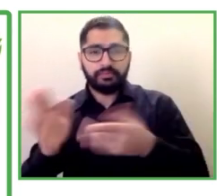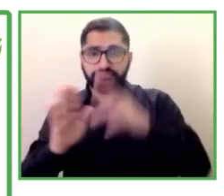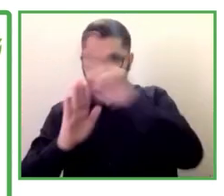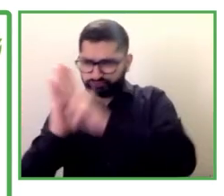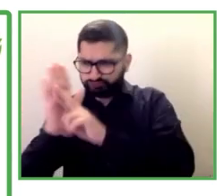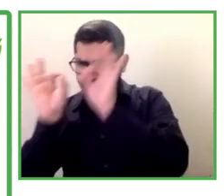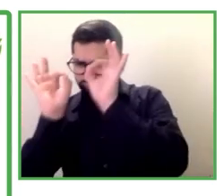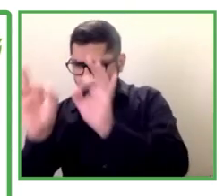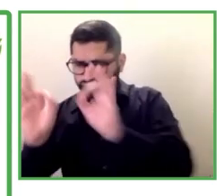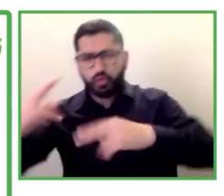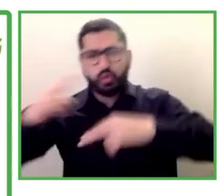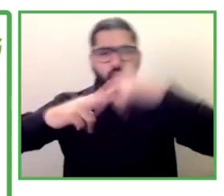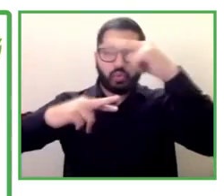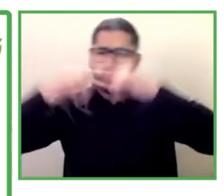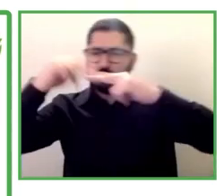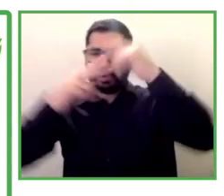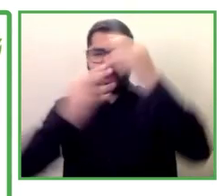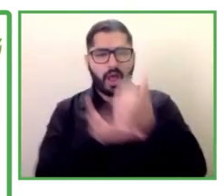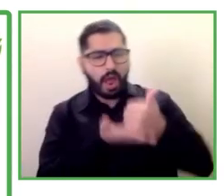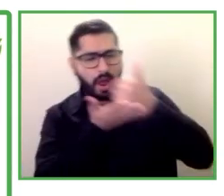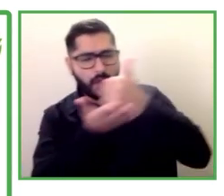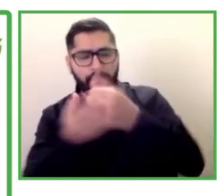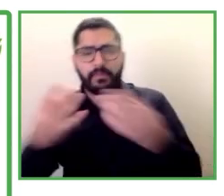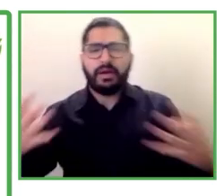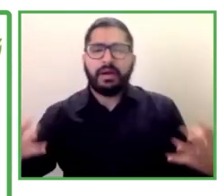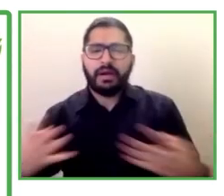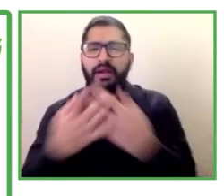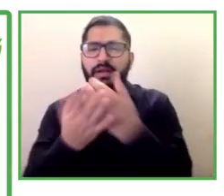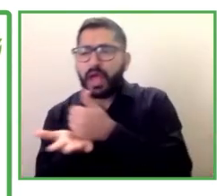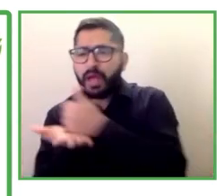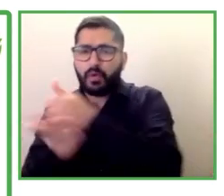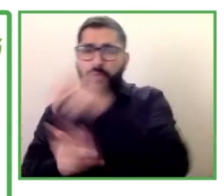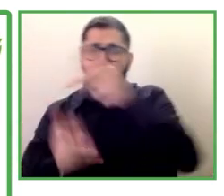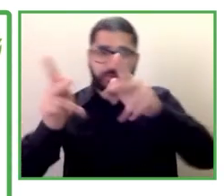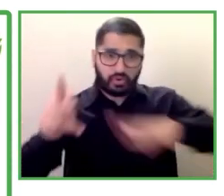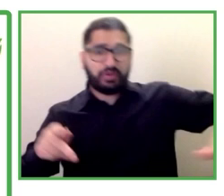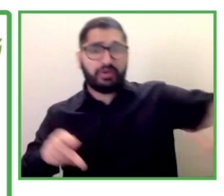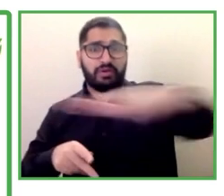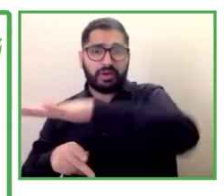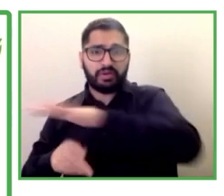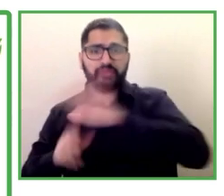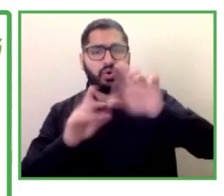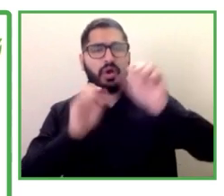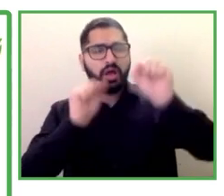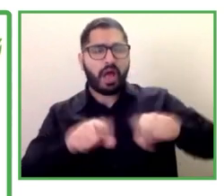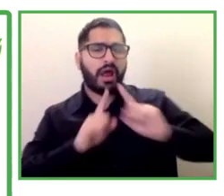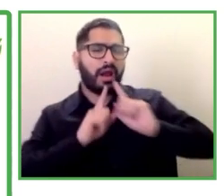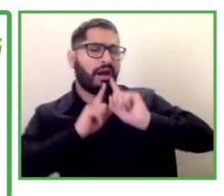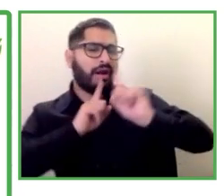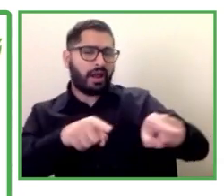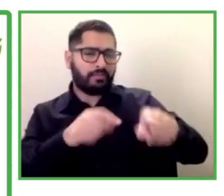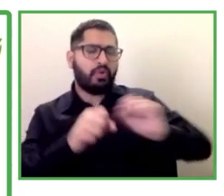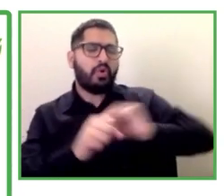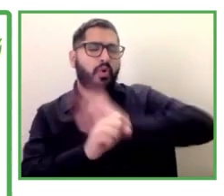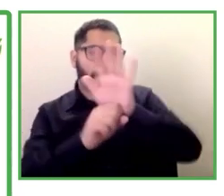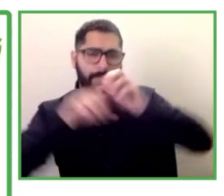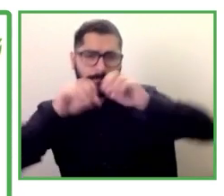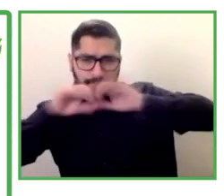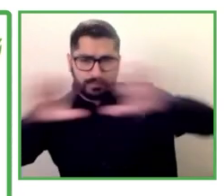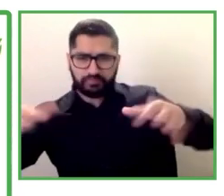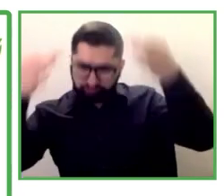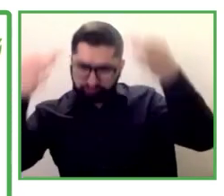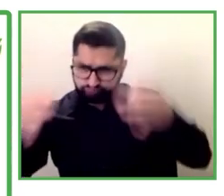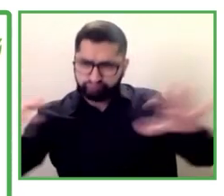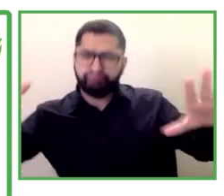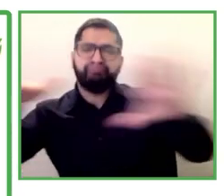en sus respuestas ante la pandemia para asegurar que estas políticas estén alineadas con las políticas